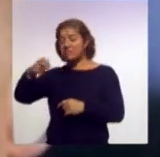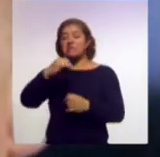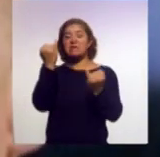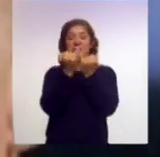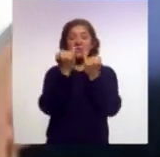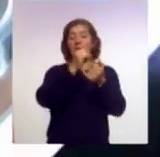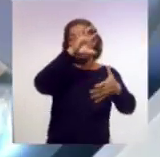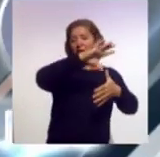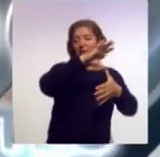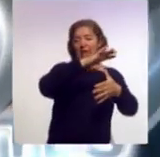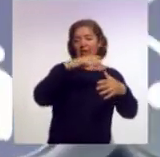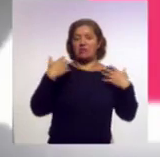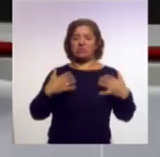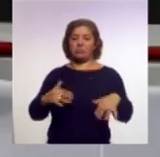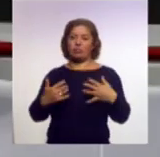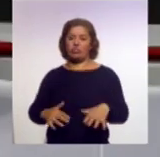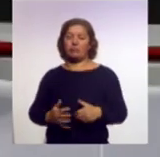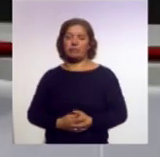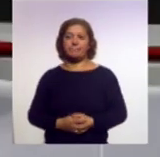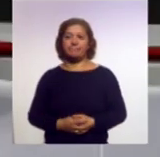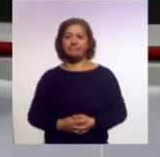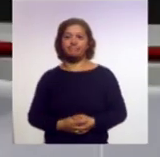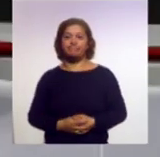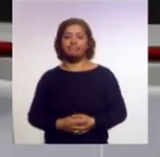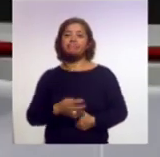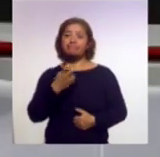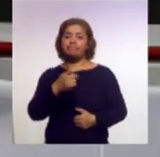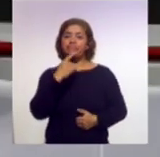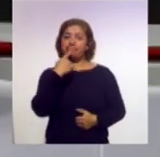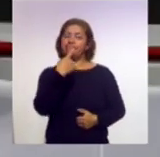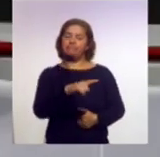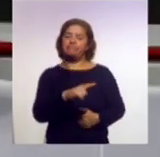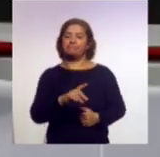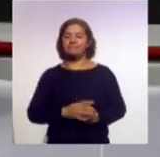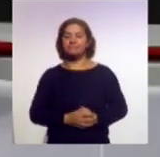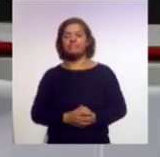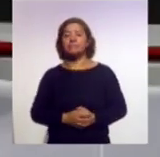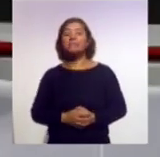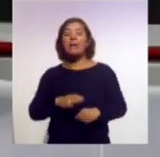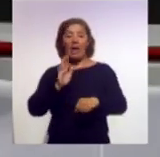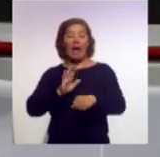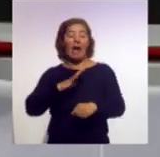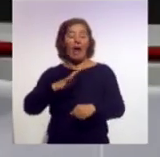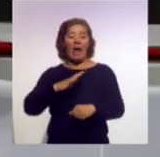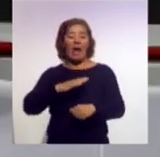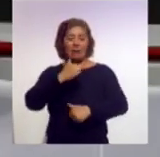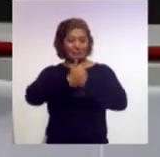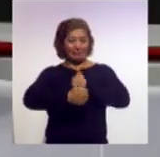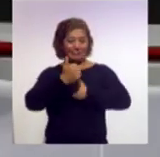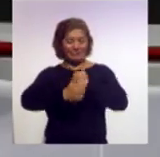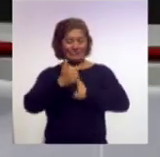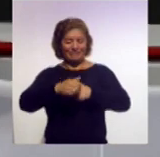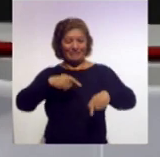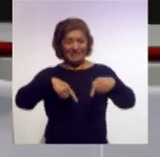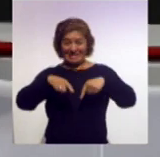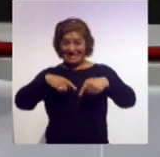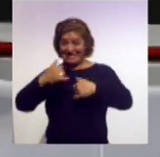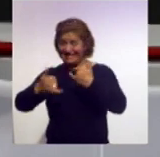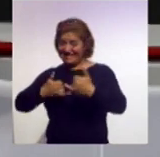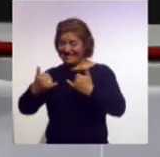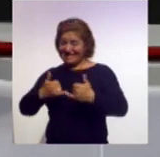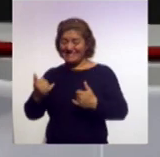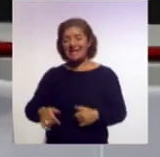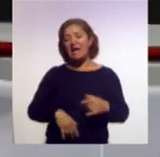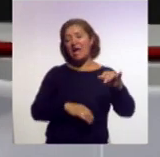águilas. Bueno, pues ahí tenemos las declaraciones. Recuerden, tenemos partido además del clásico nacional Juárez estará recibiendo a los